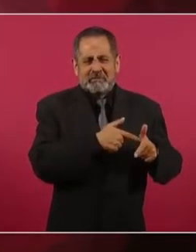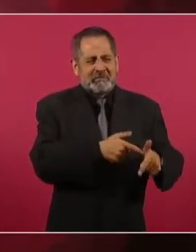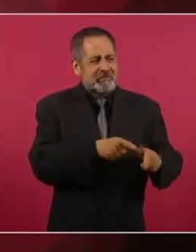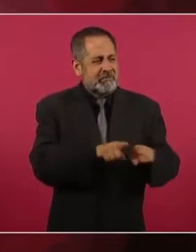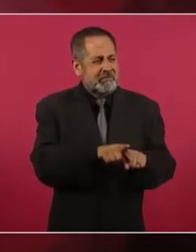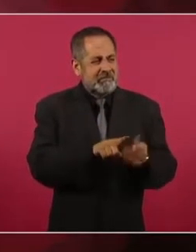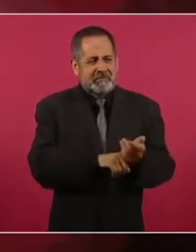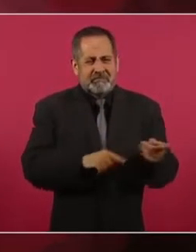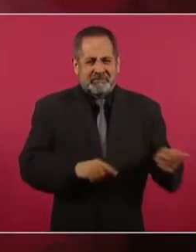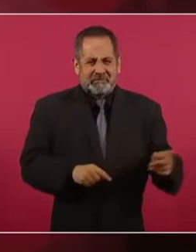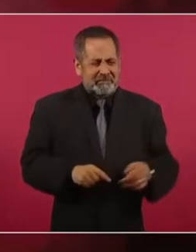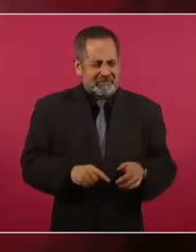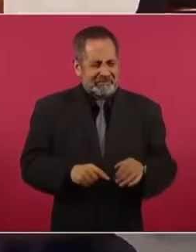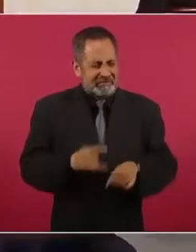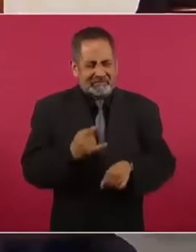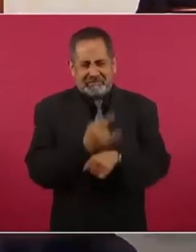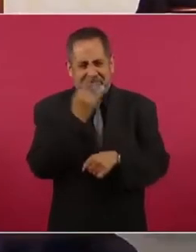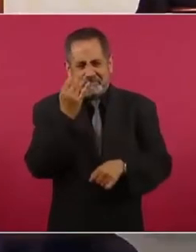facho.